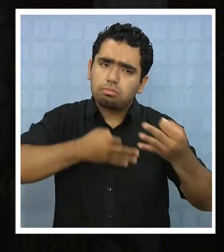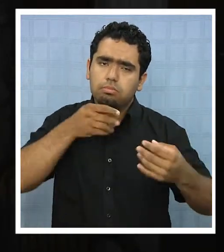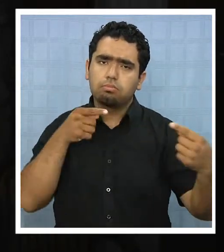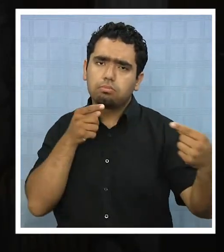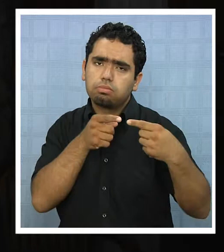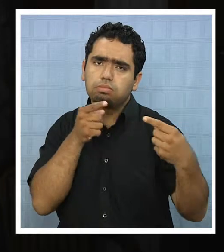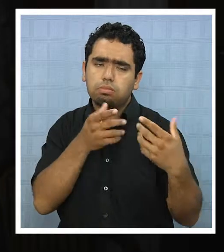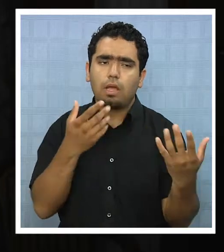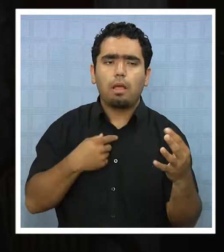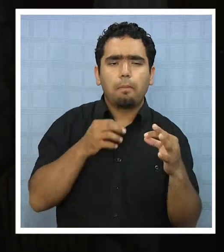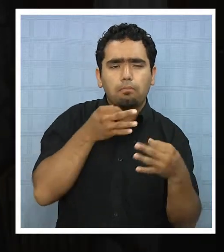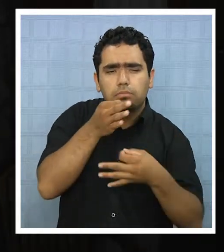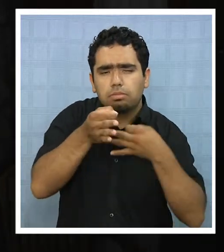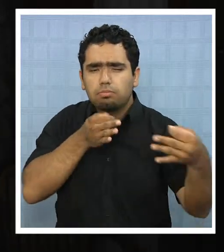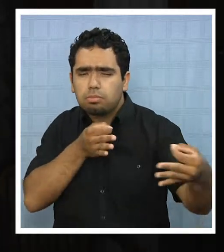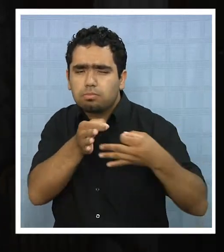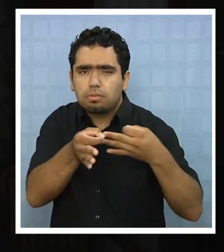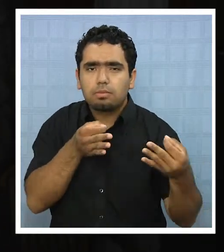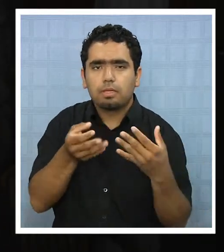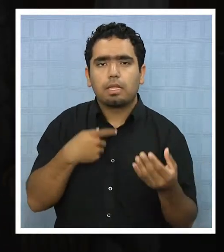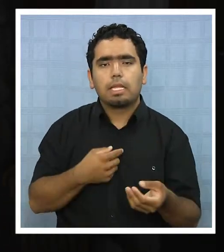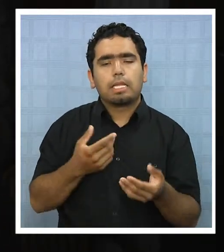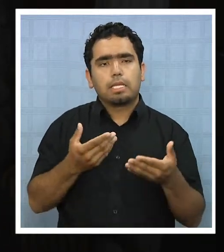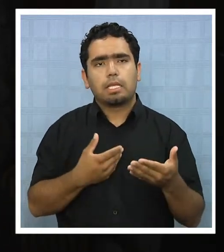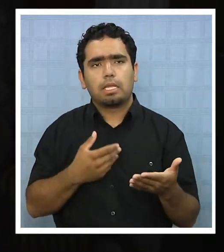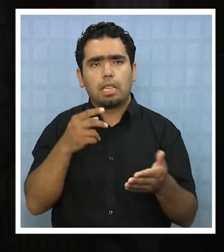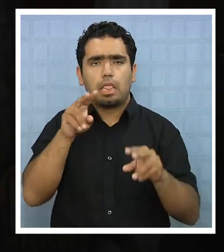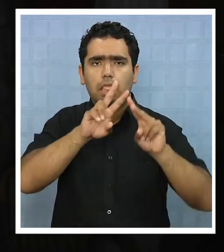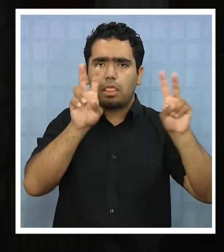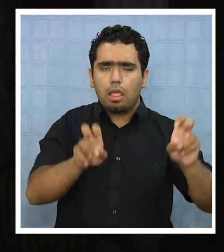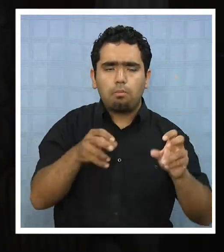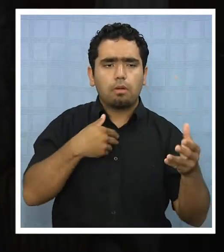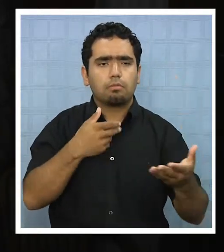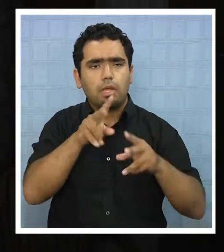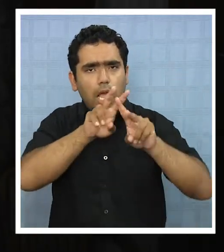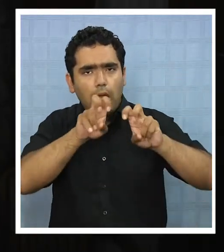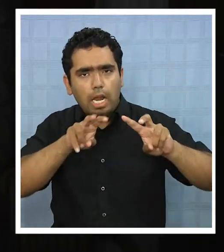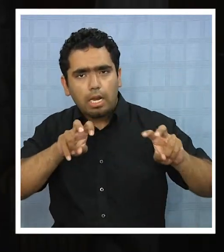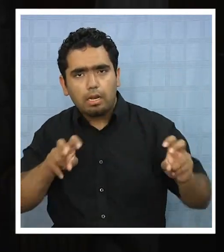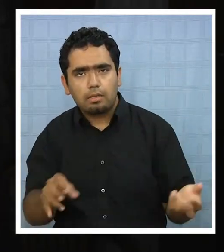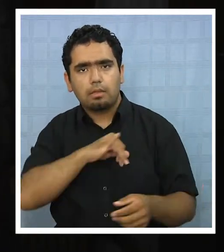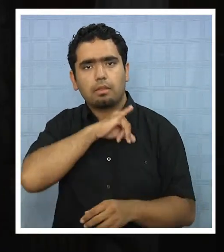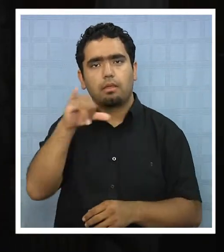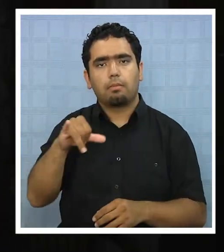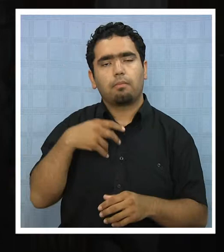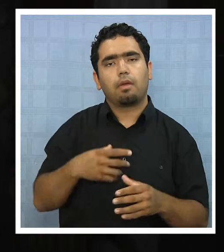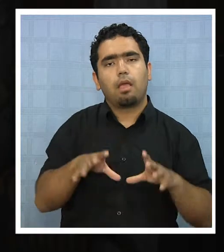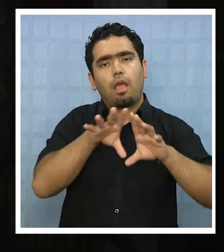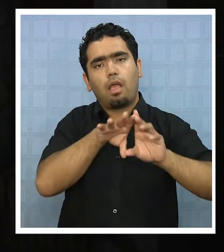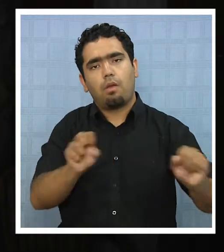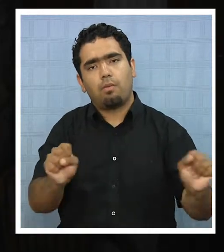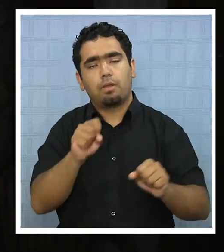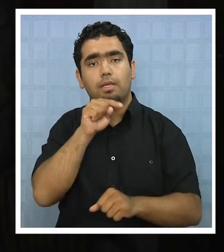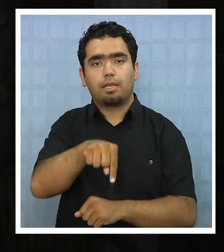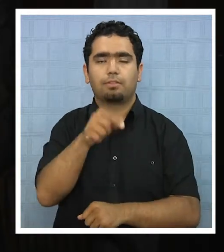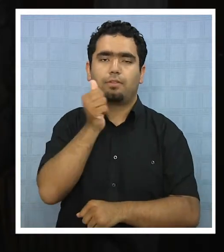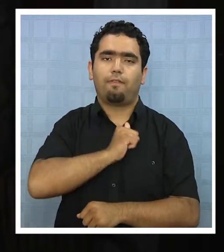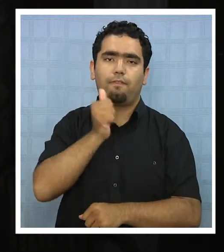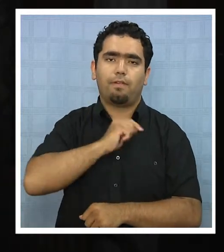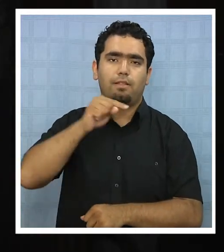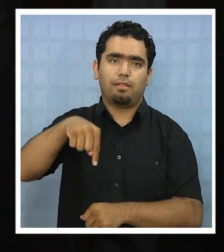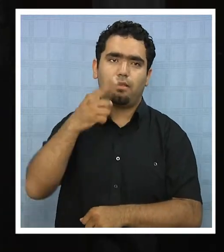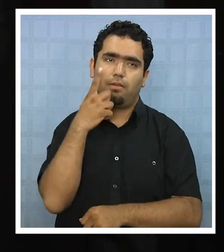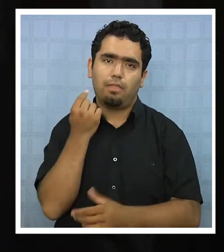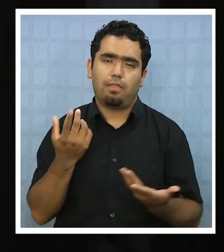a lo menos tirar los temas a la mesa y poder analizarlo y después llegar a un consejo. Yo creo que eso es lo que nos hace falta hoy